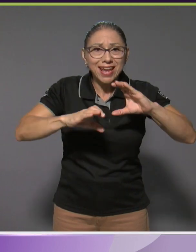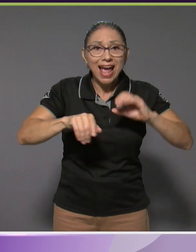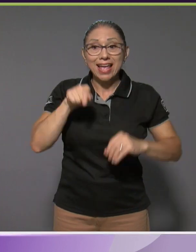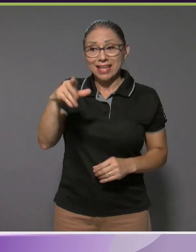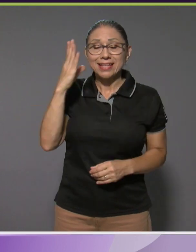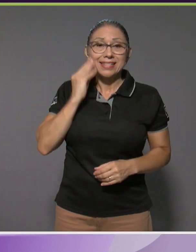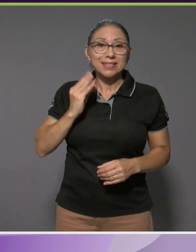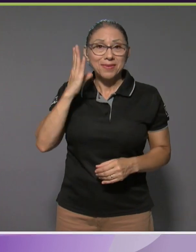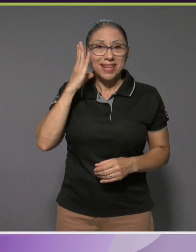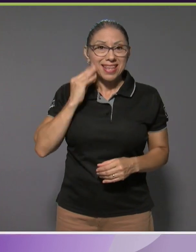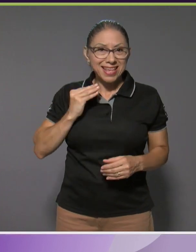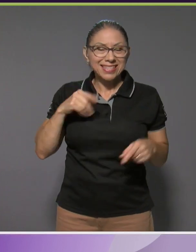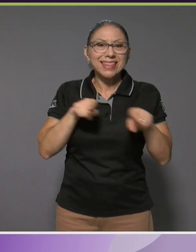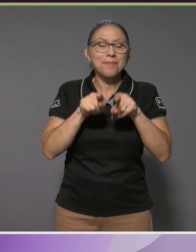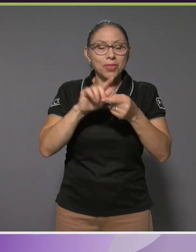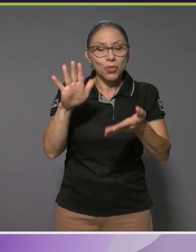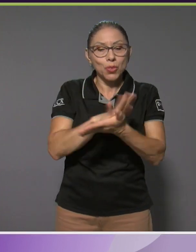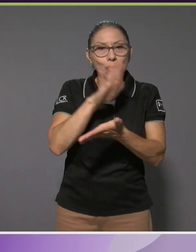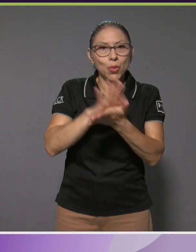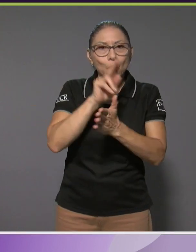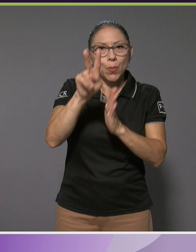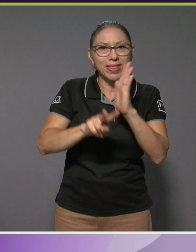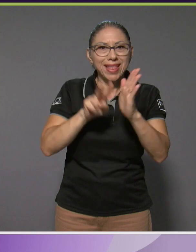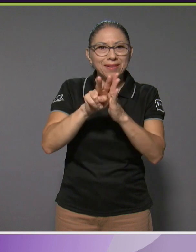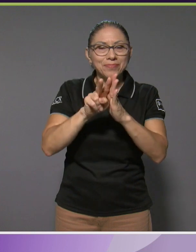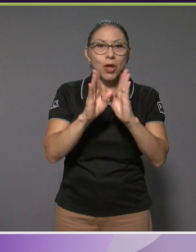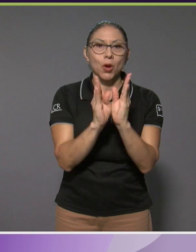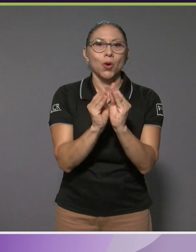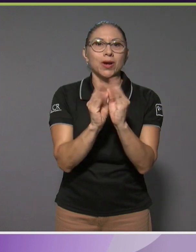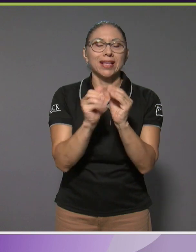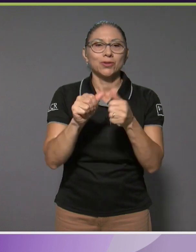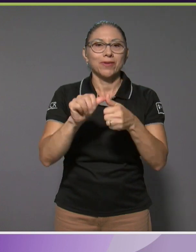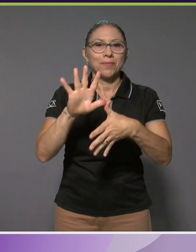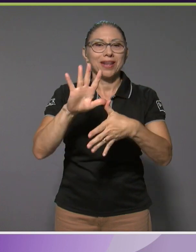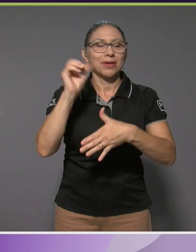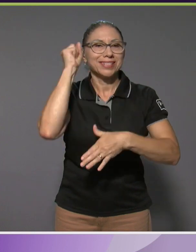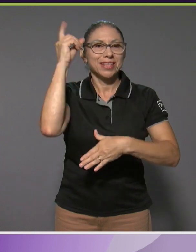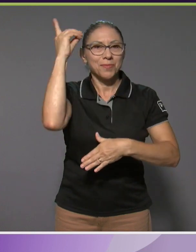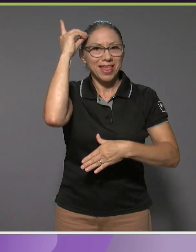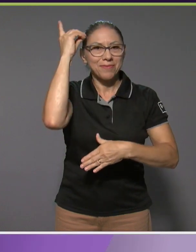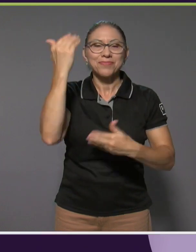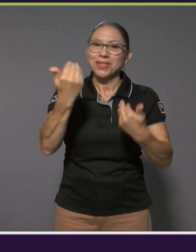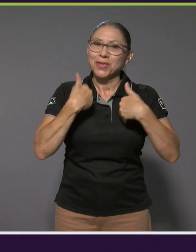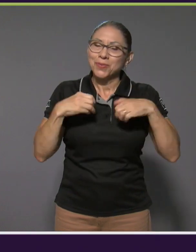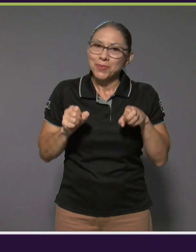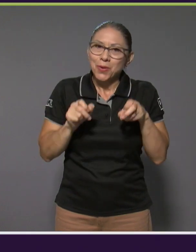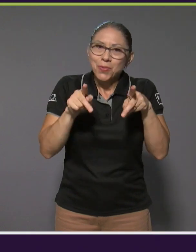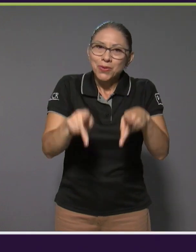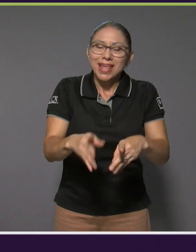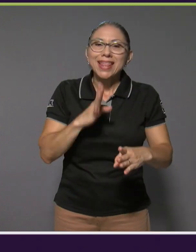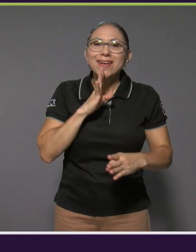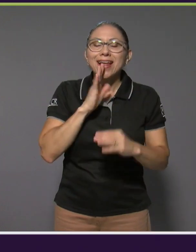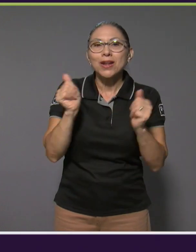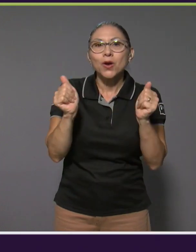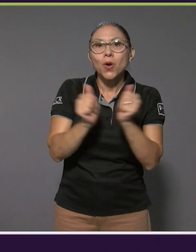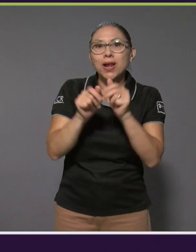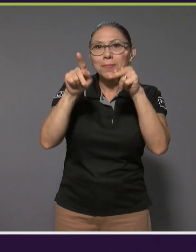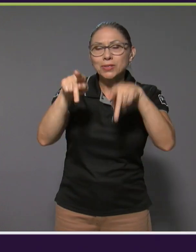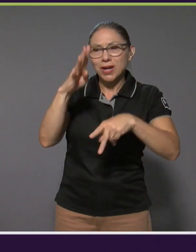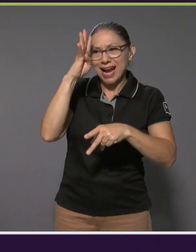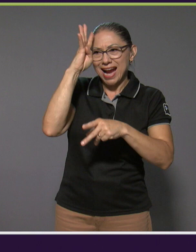esta experiencia se convirtió en documental. En el Congreso Iberoamericano de Síndrome de Down tuvimos la oportunidad de conversar con su creador